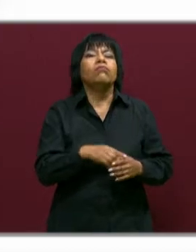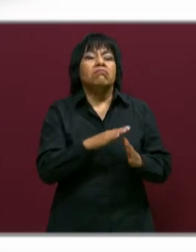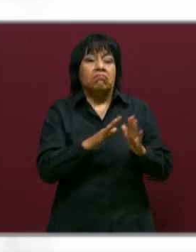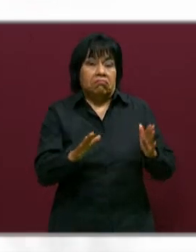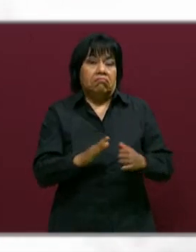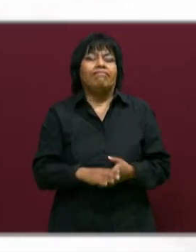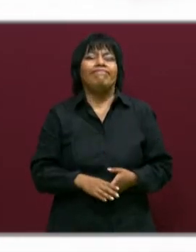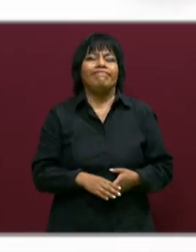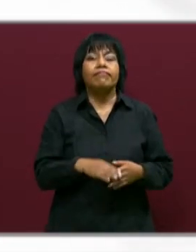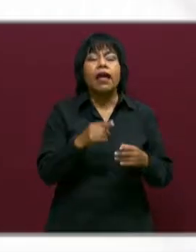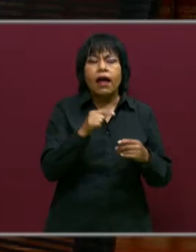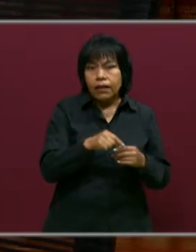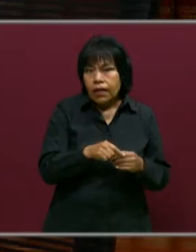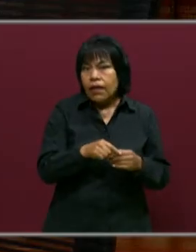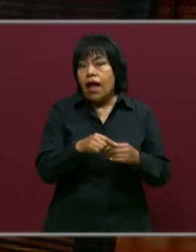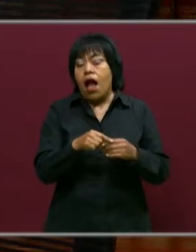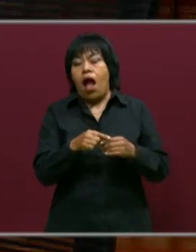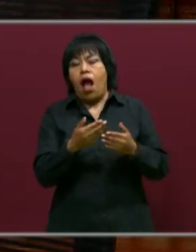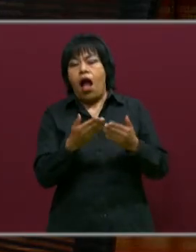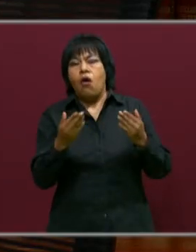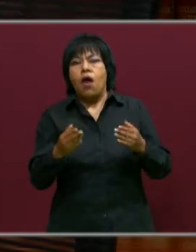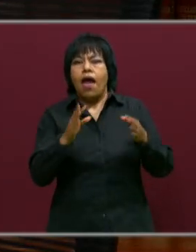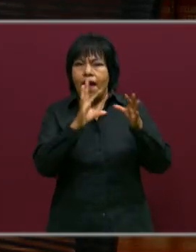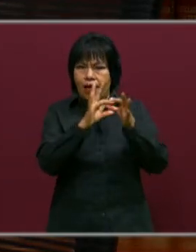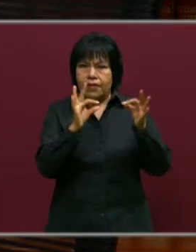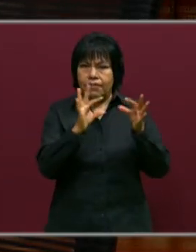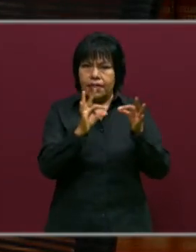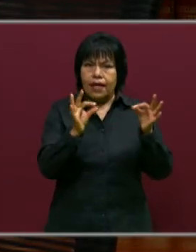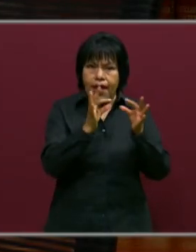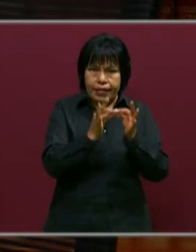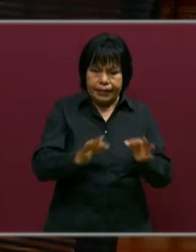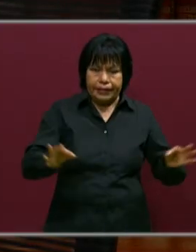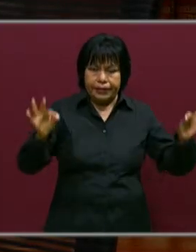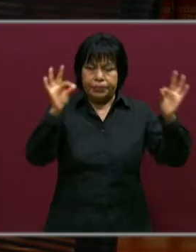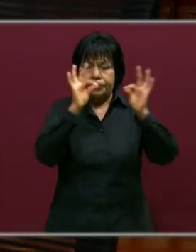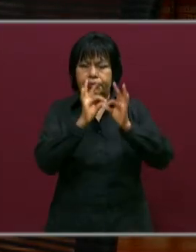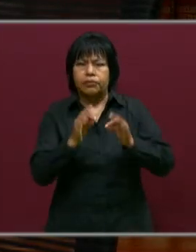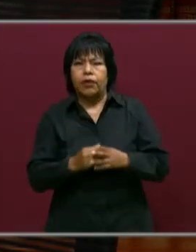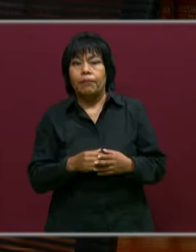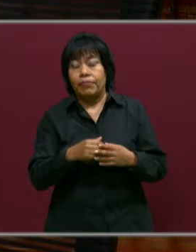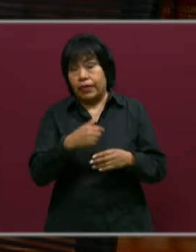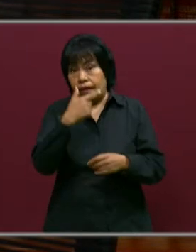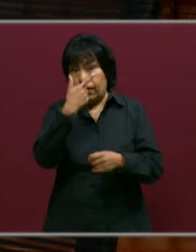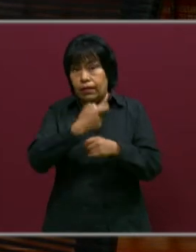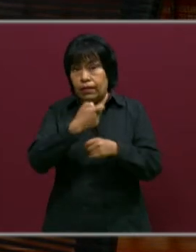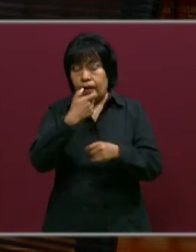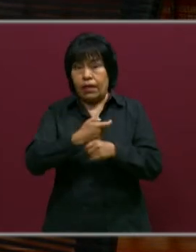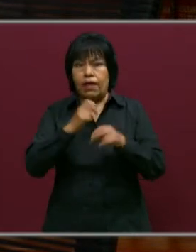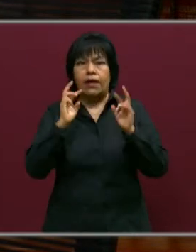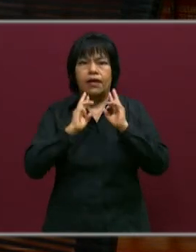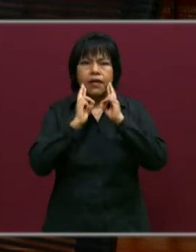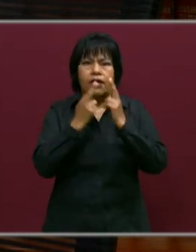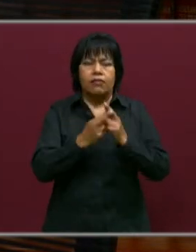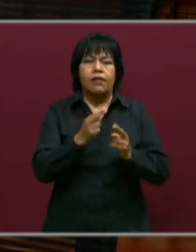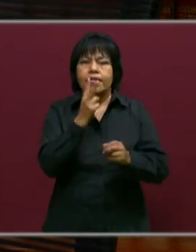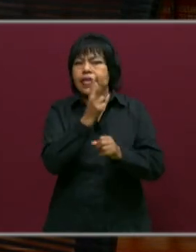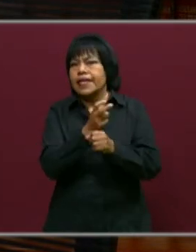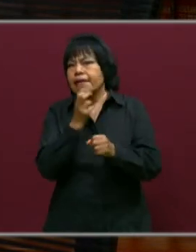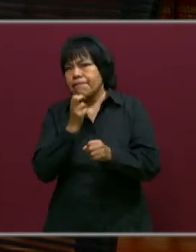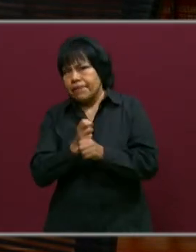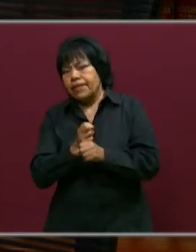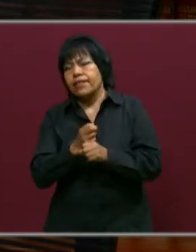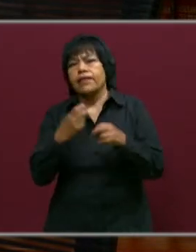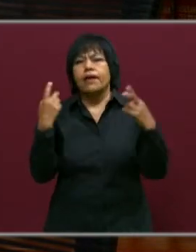Bien, pues aquí vamos a comentar algo muy importante, que en esta séptima sesión se nos invita